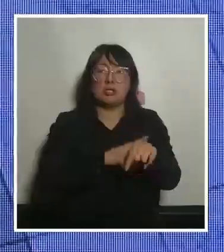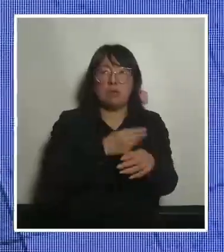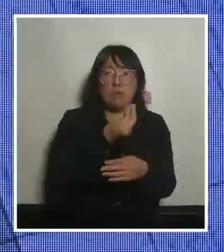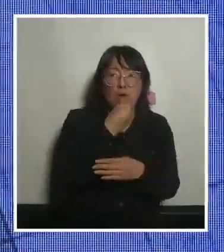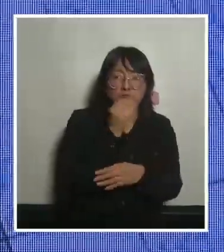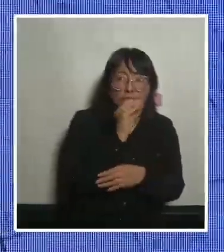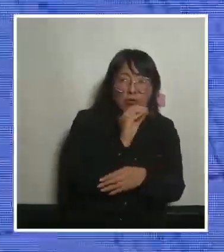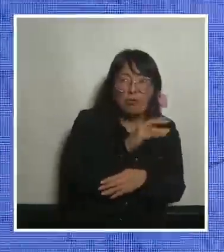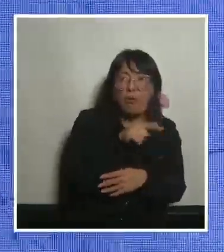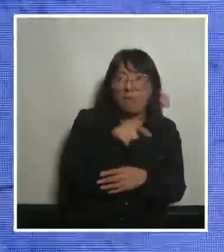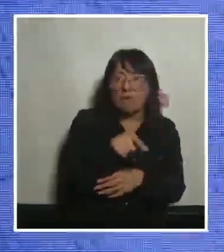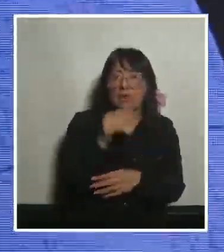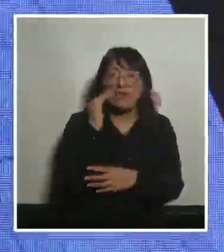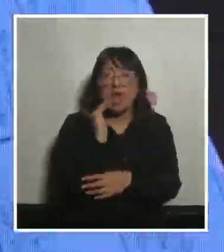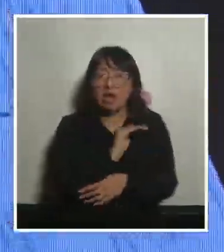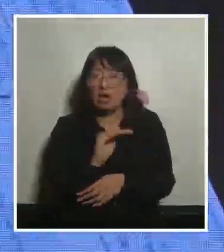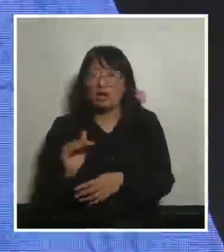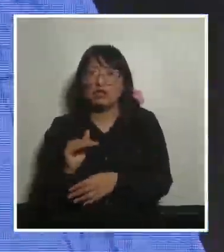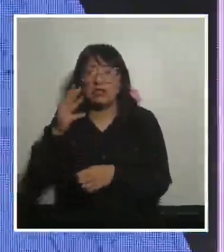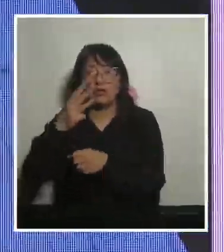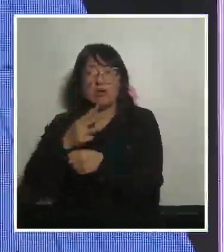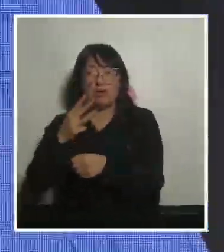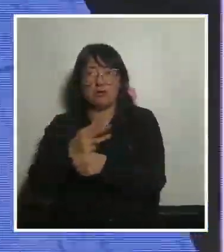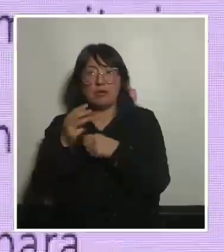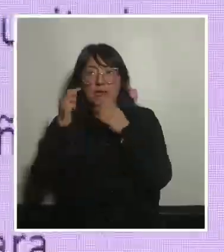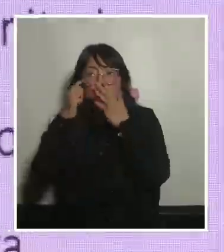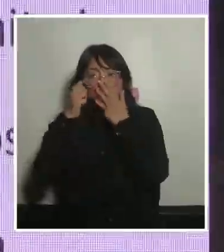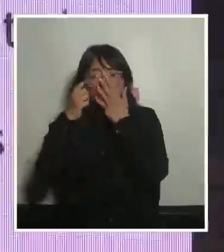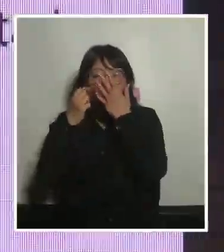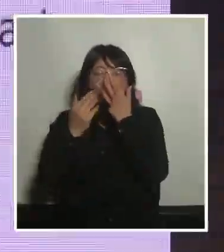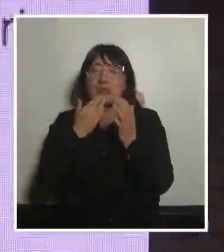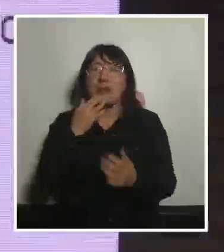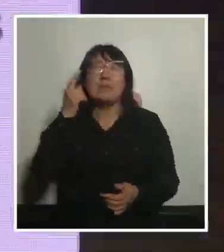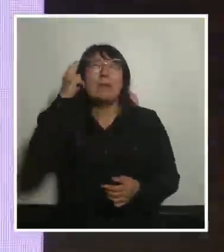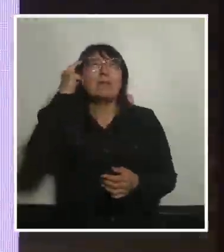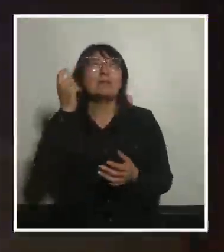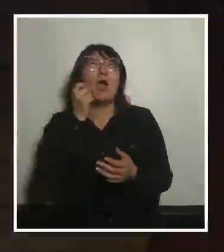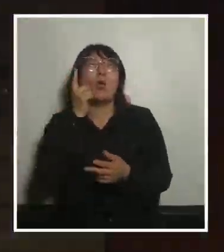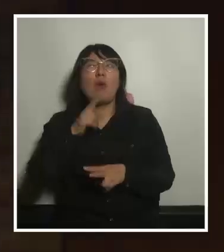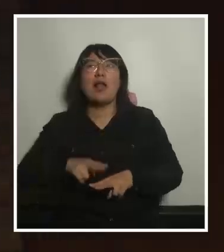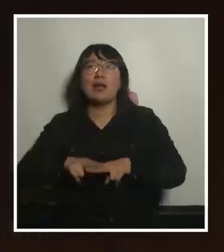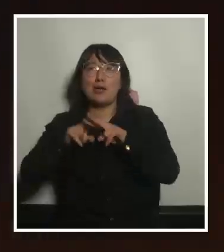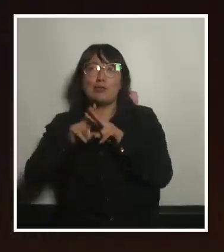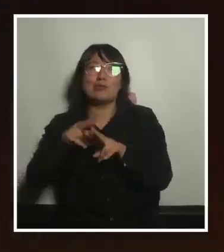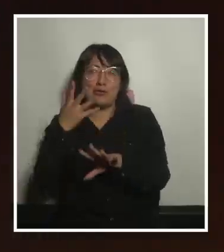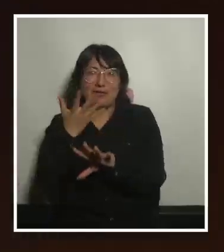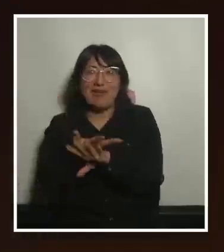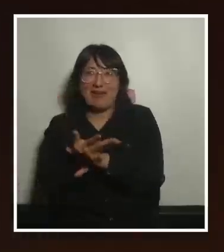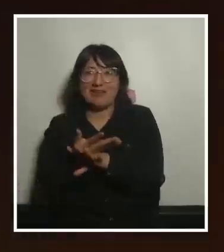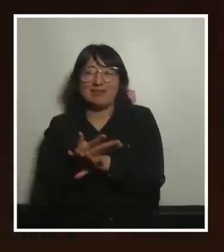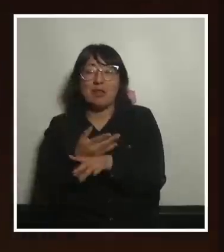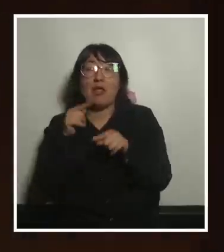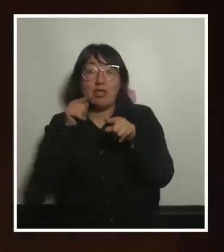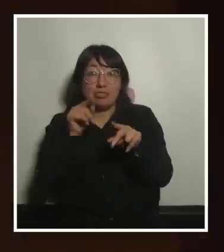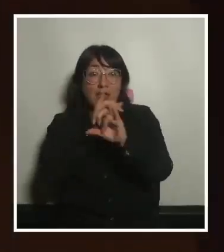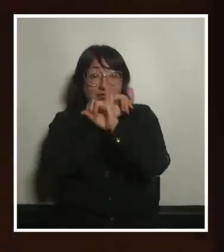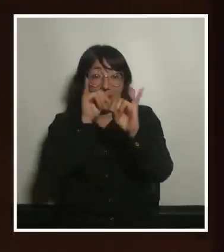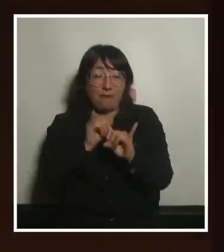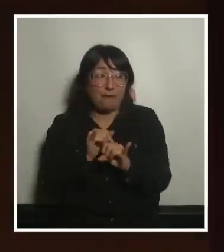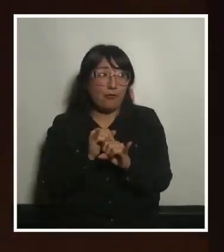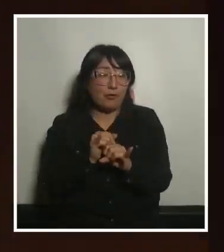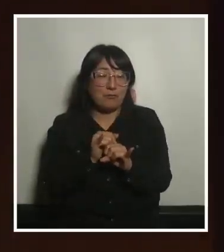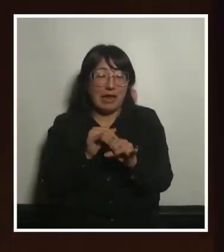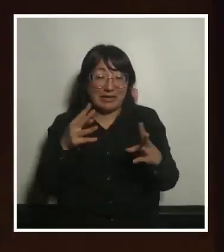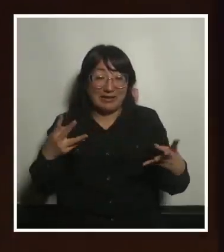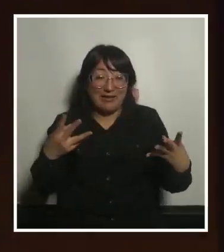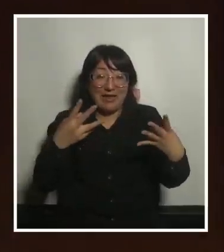infancia con los adultos mayores y también que piensen cuáles son los recursos que tienen y de esta manera que la